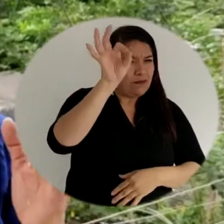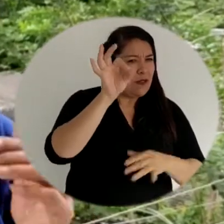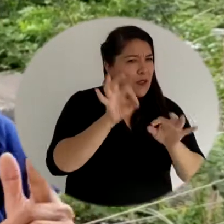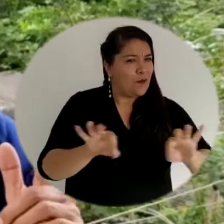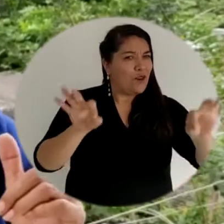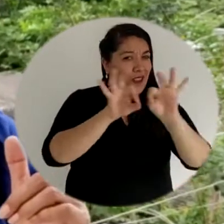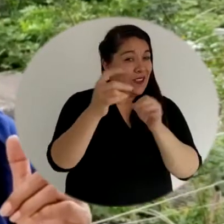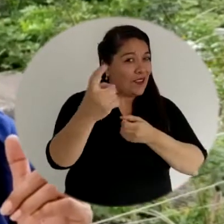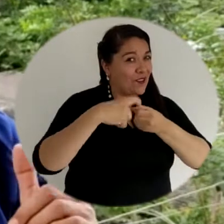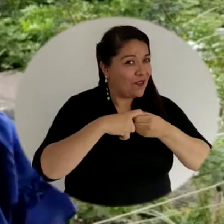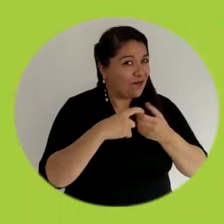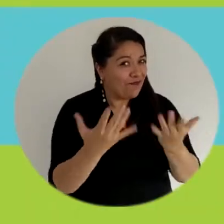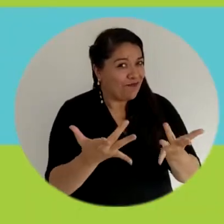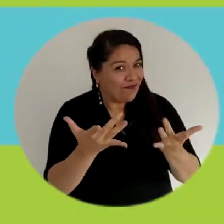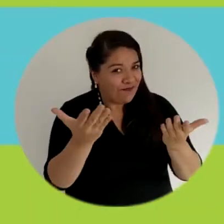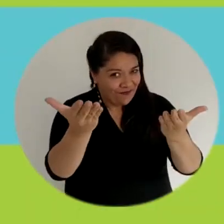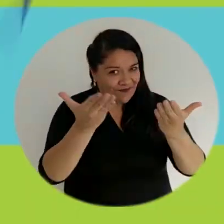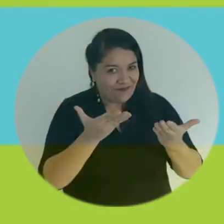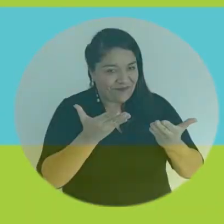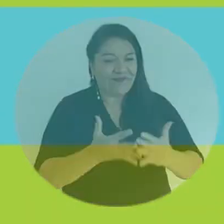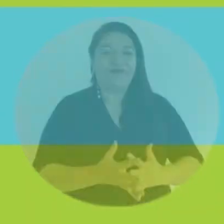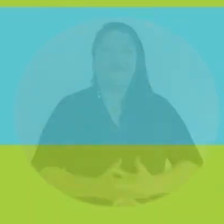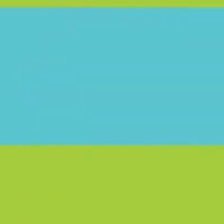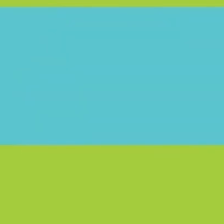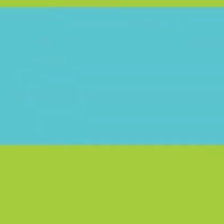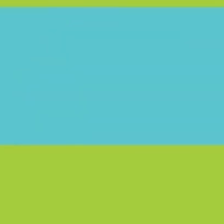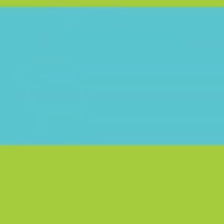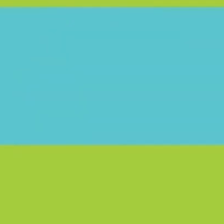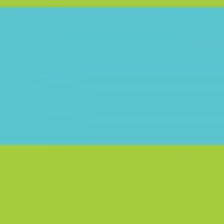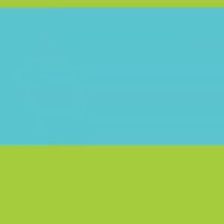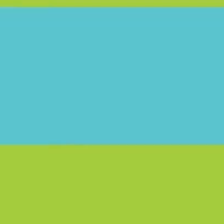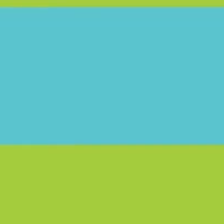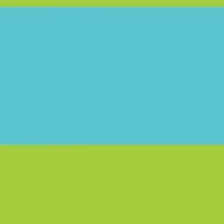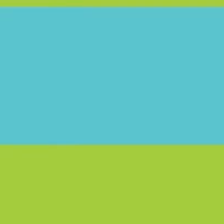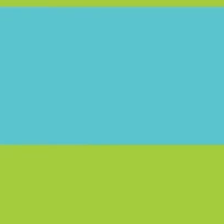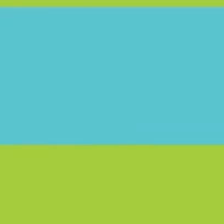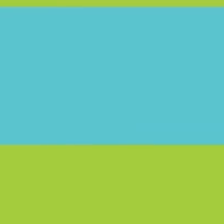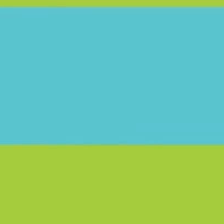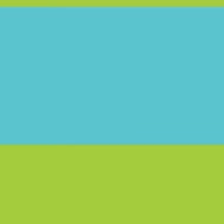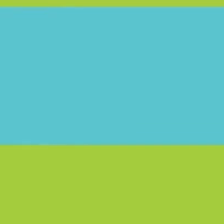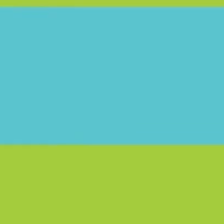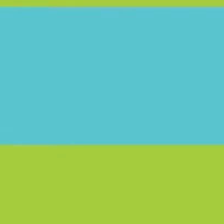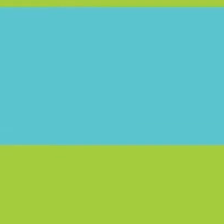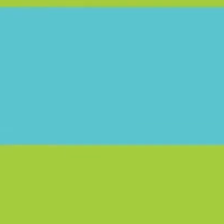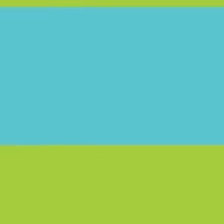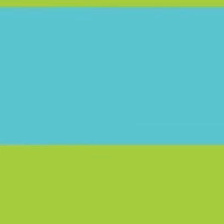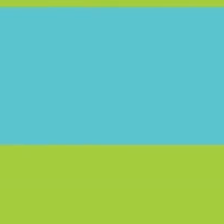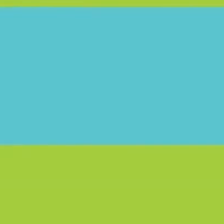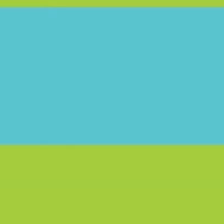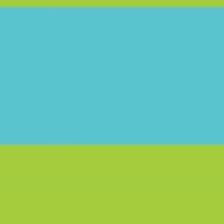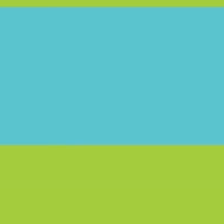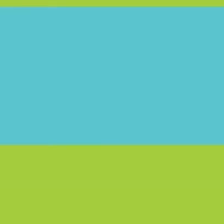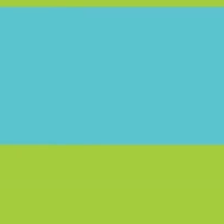vínculate, te estamos esperando. Universidad del Magdalena, más incluyente e innovadora.